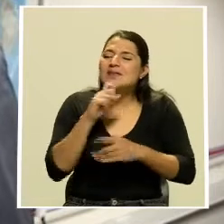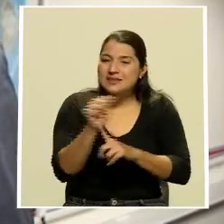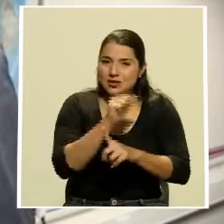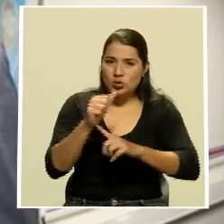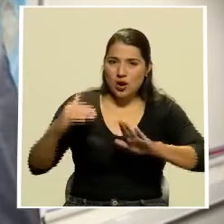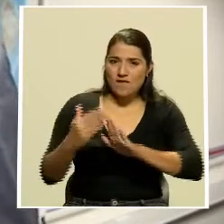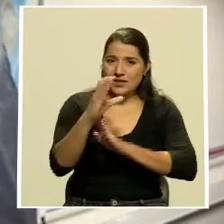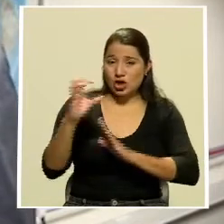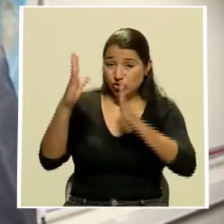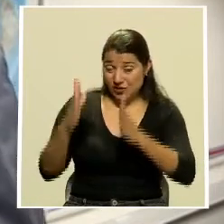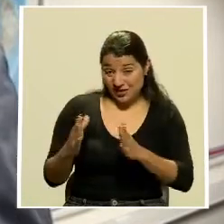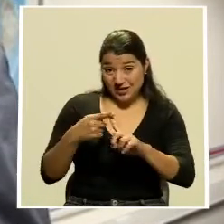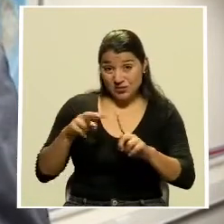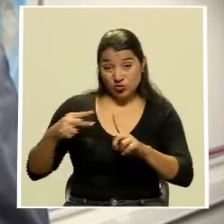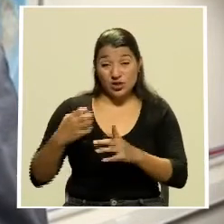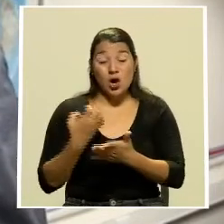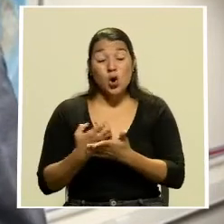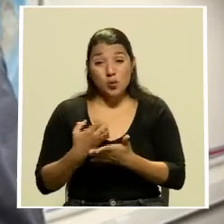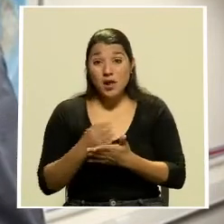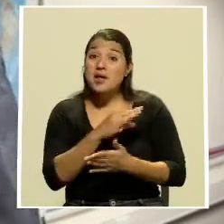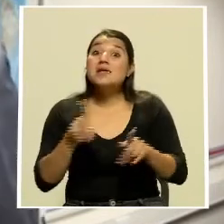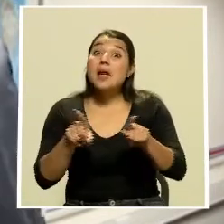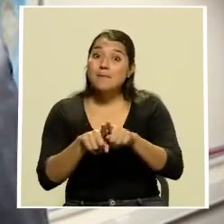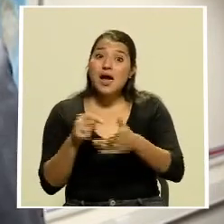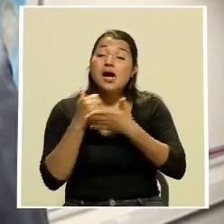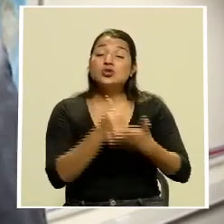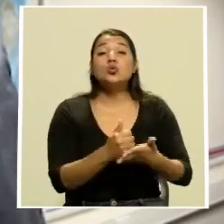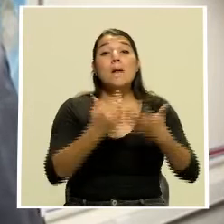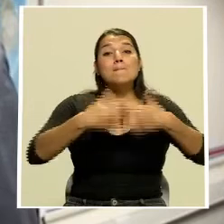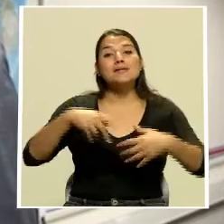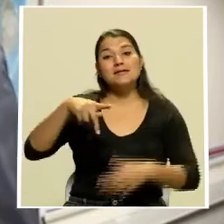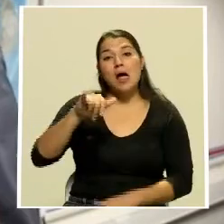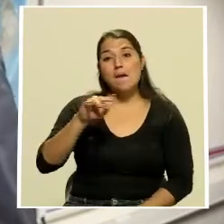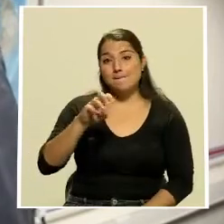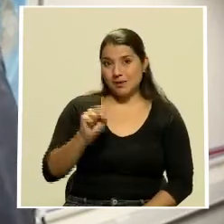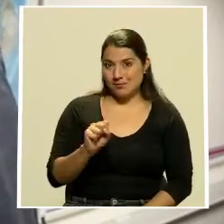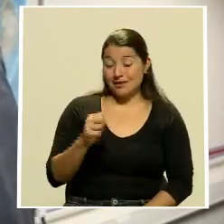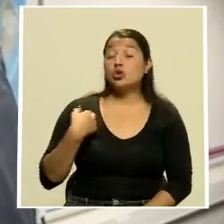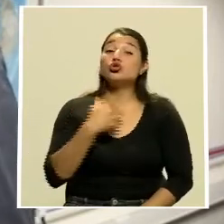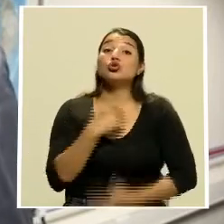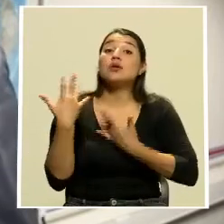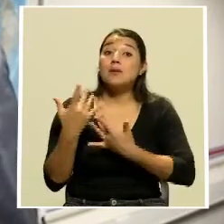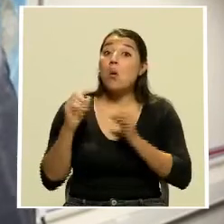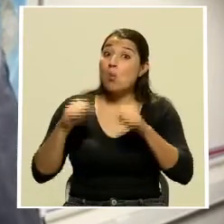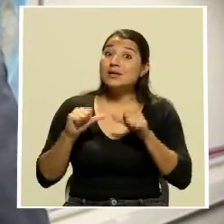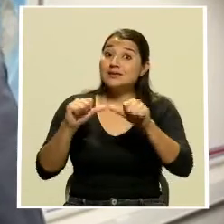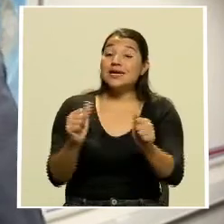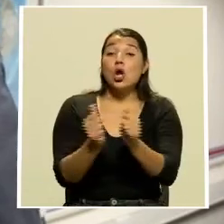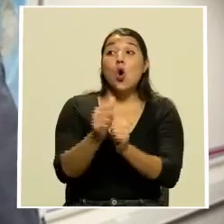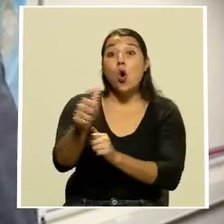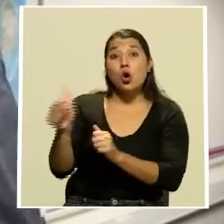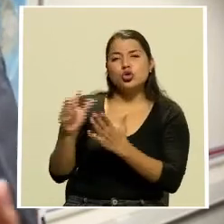y principalmente a las pequeñas y medianas empresas esperamos también seguir con otros proyectos como